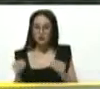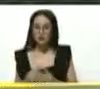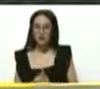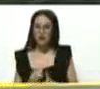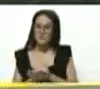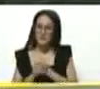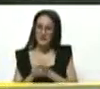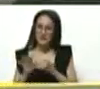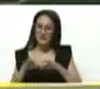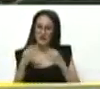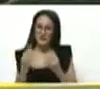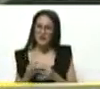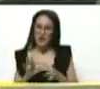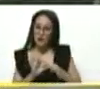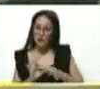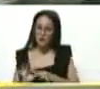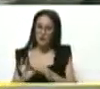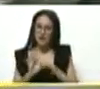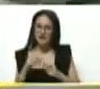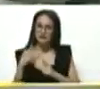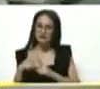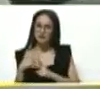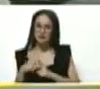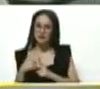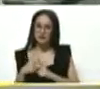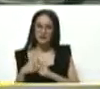Amistades, familia, unir, sumar.